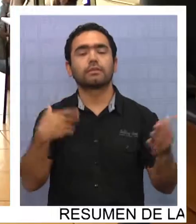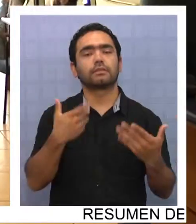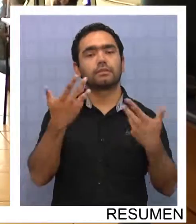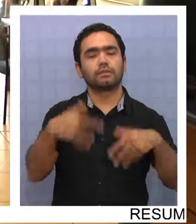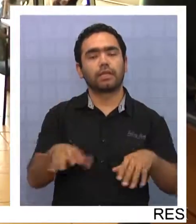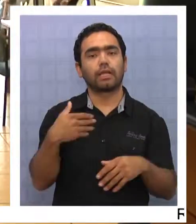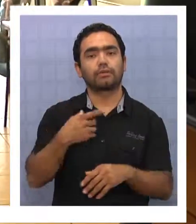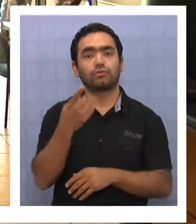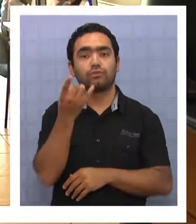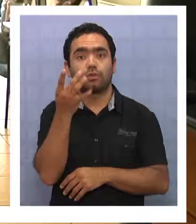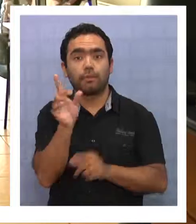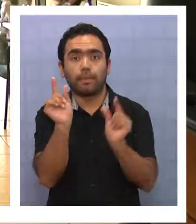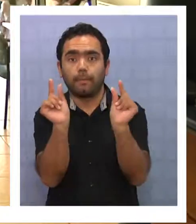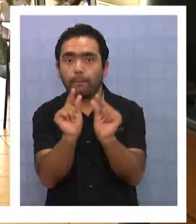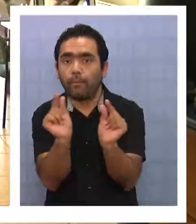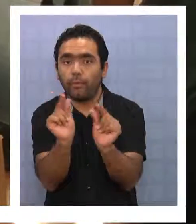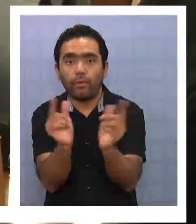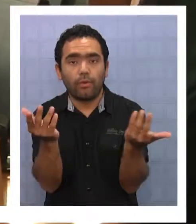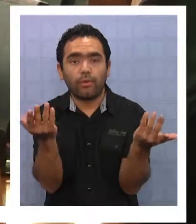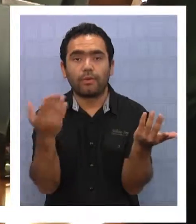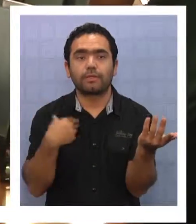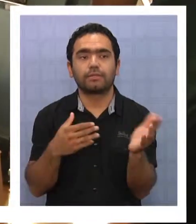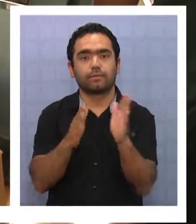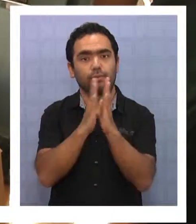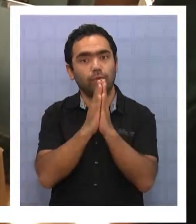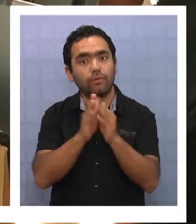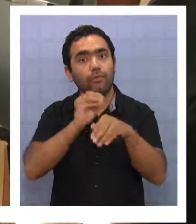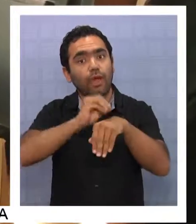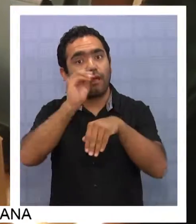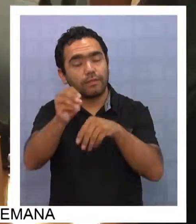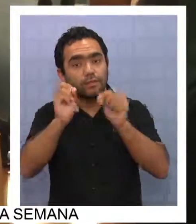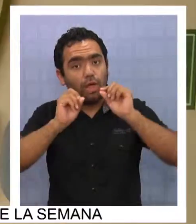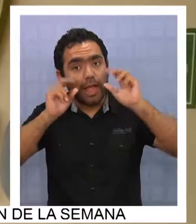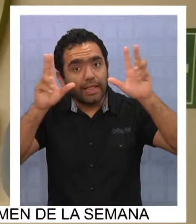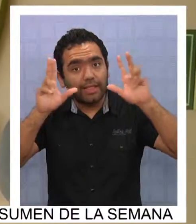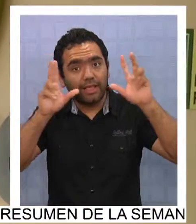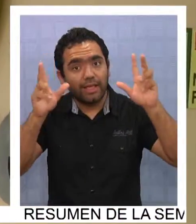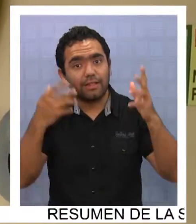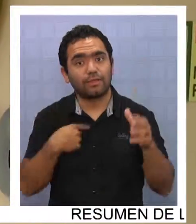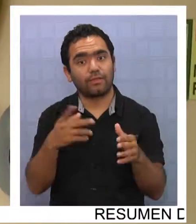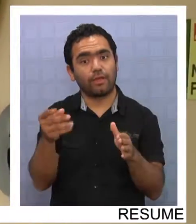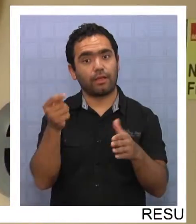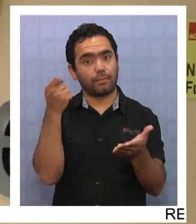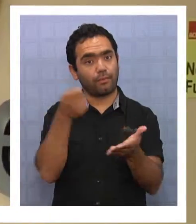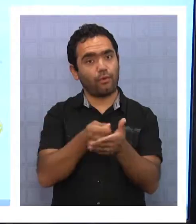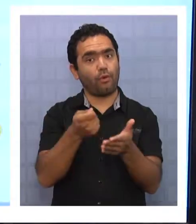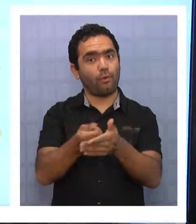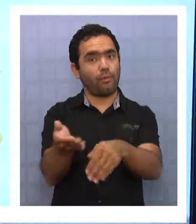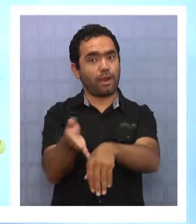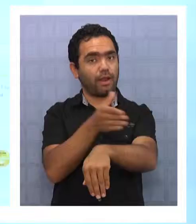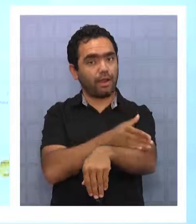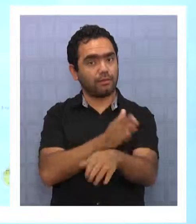aerolínea, ya van quedando pocos disponibles, por lo que se recomienda estar atento y asegurar los pasajes anticipadamente.